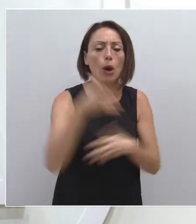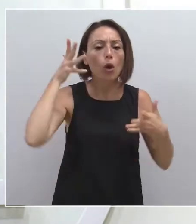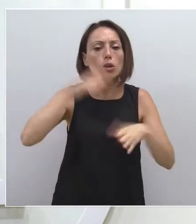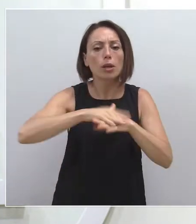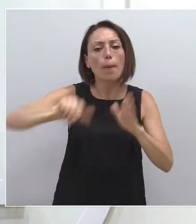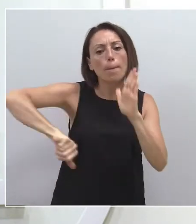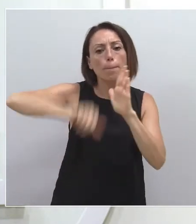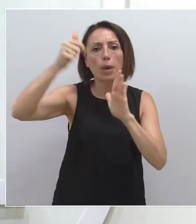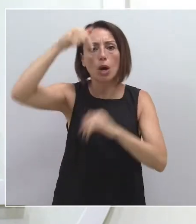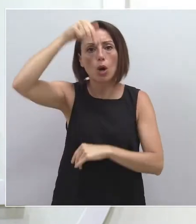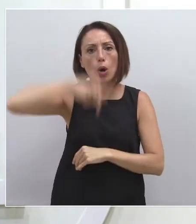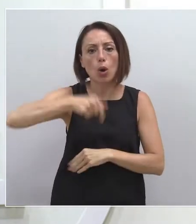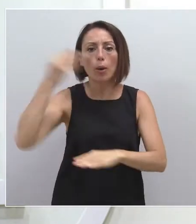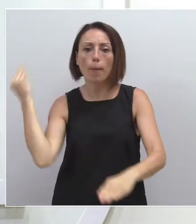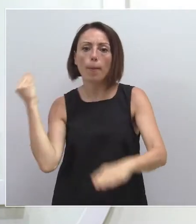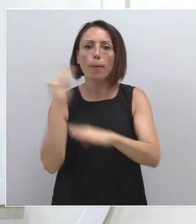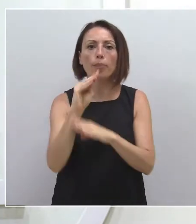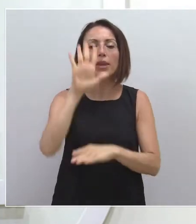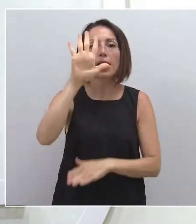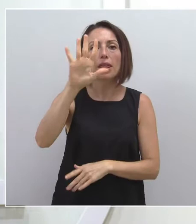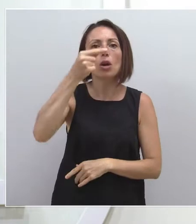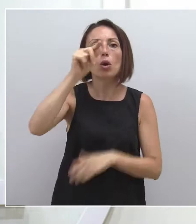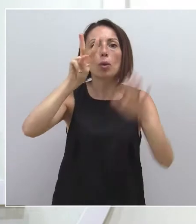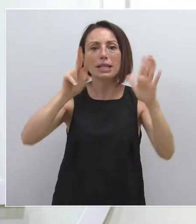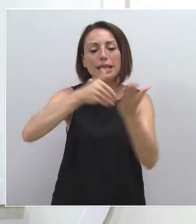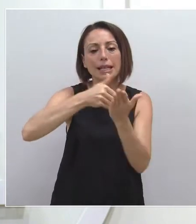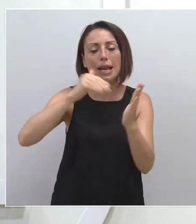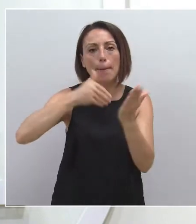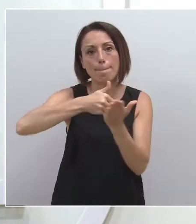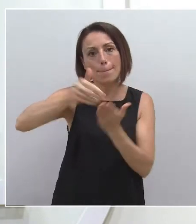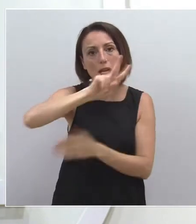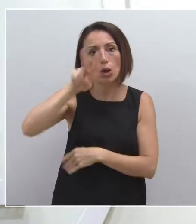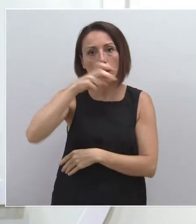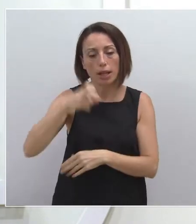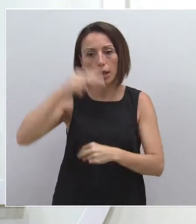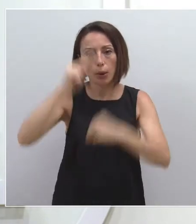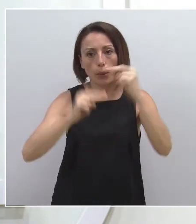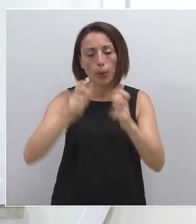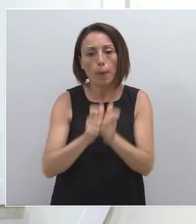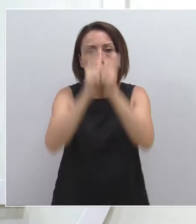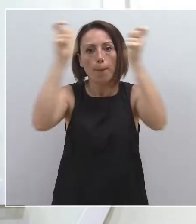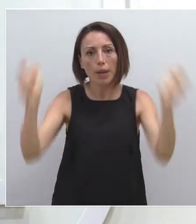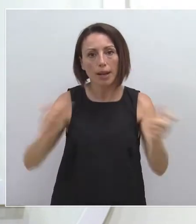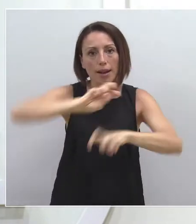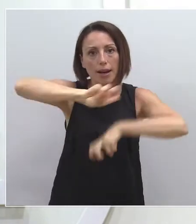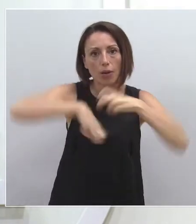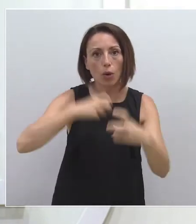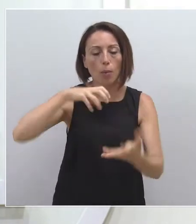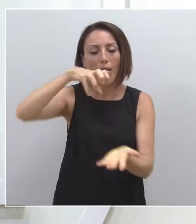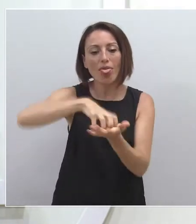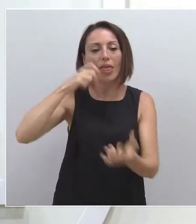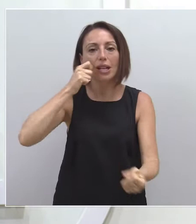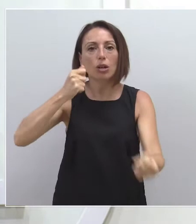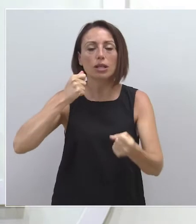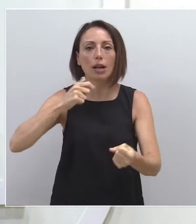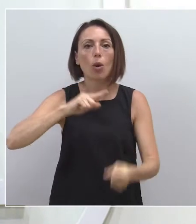ha aprobado hoy una inversión de más de 5,7 millones de euros para las obras de ampliación y reforma del Centro de Salud de